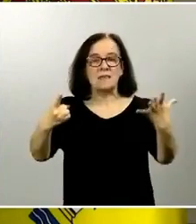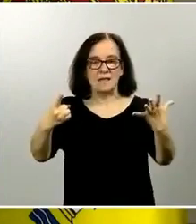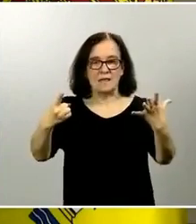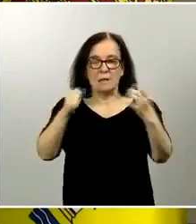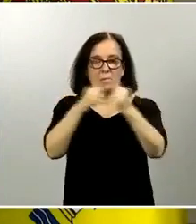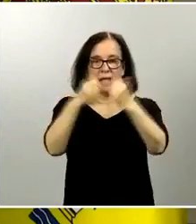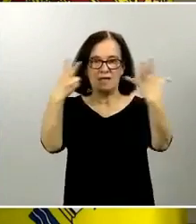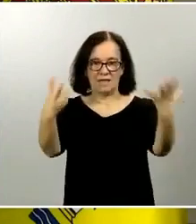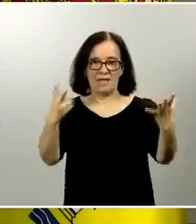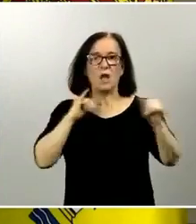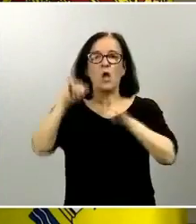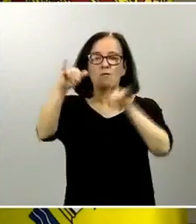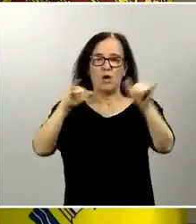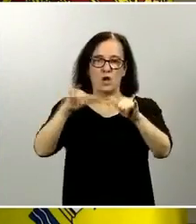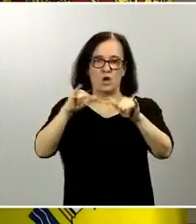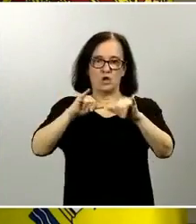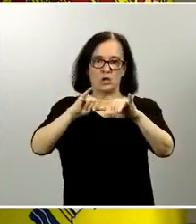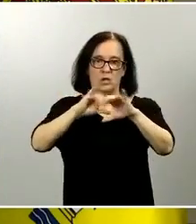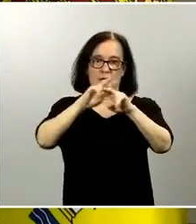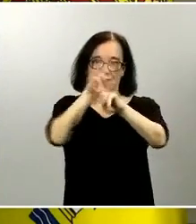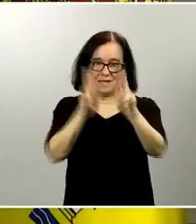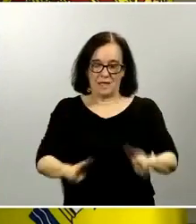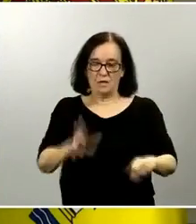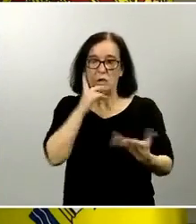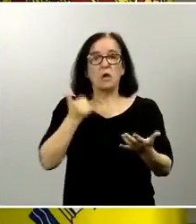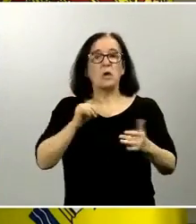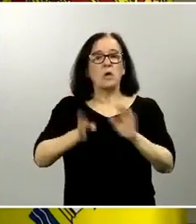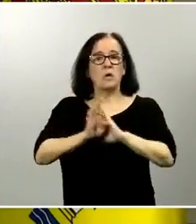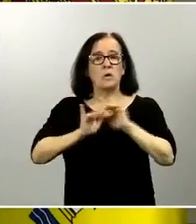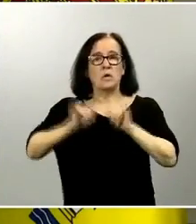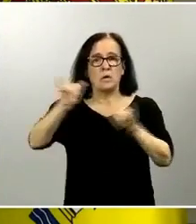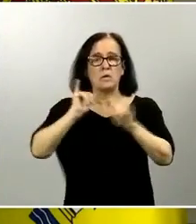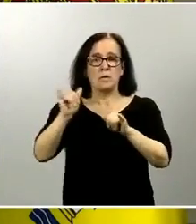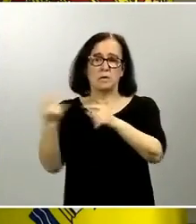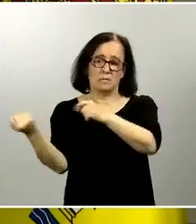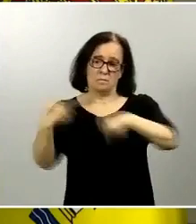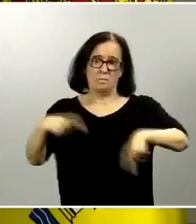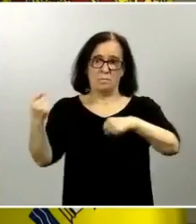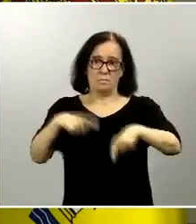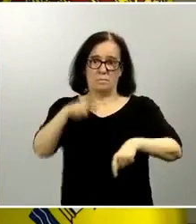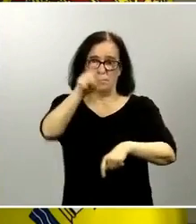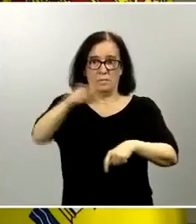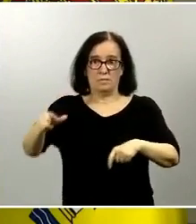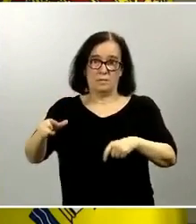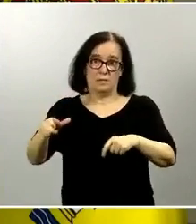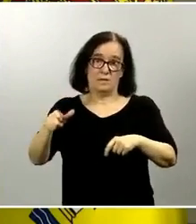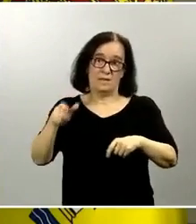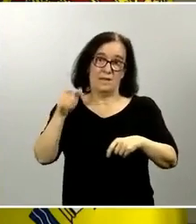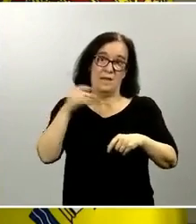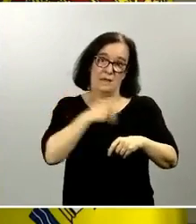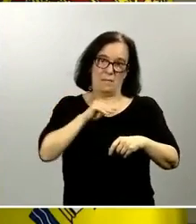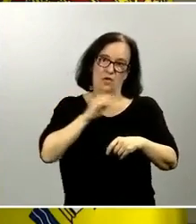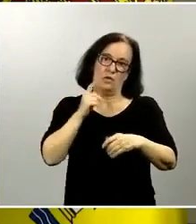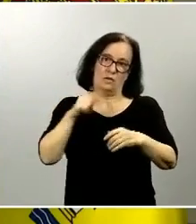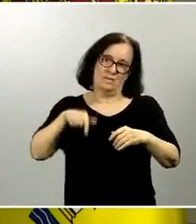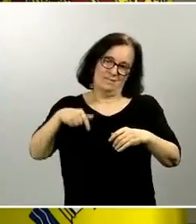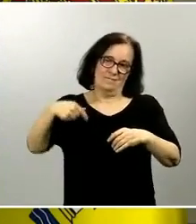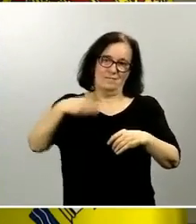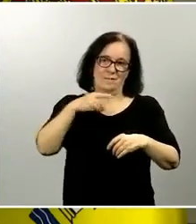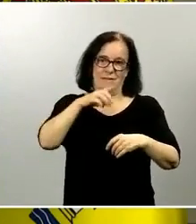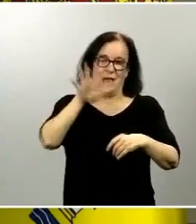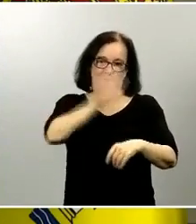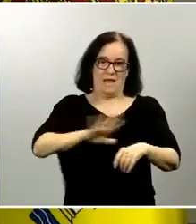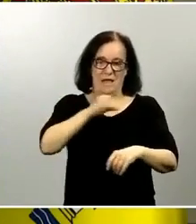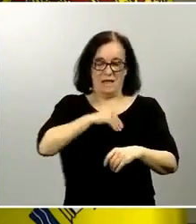internacionales y continúan los vuelos de repatriación para traer españoles a casa en el ámbito del